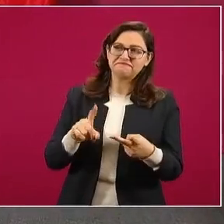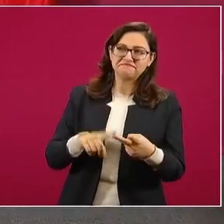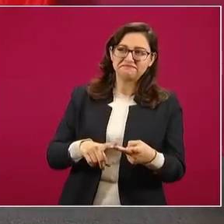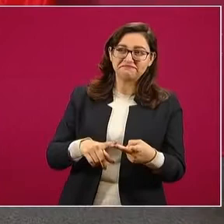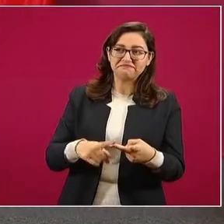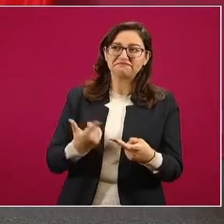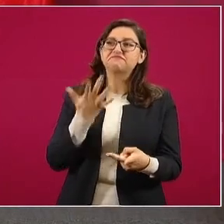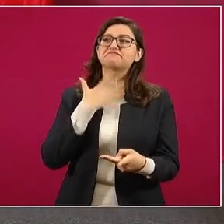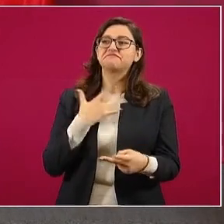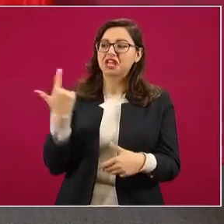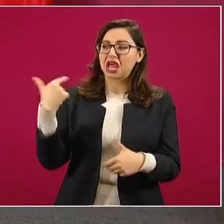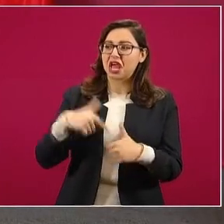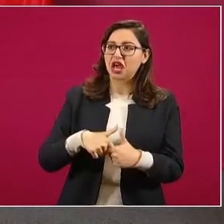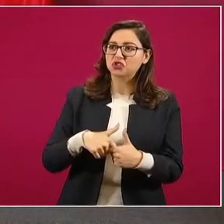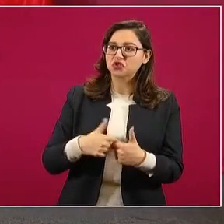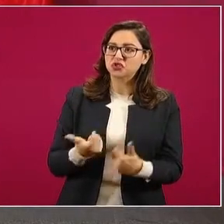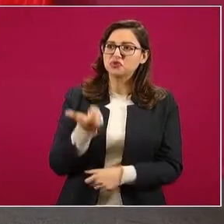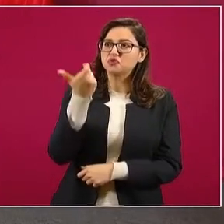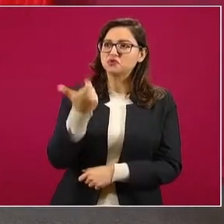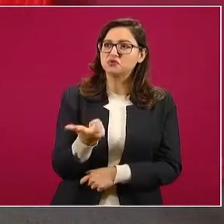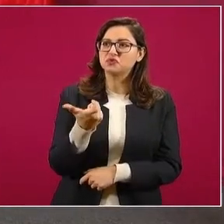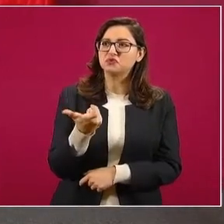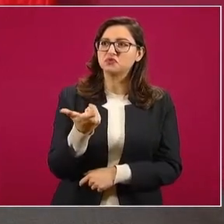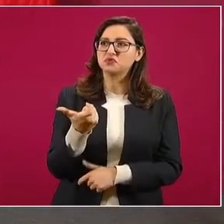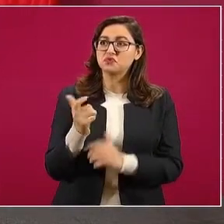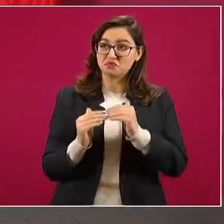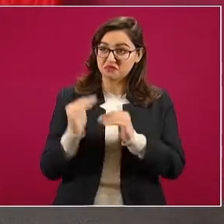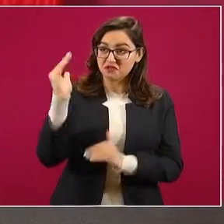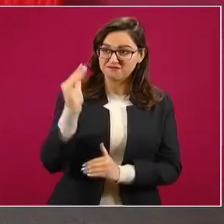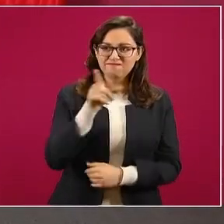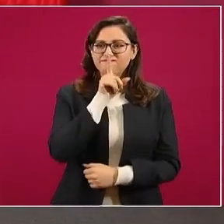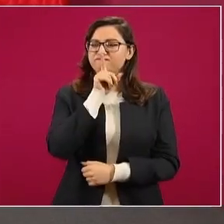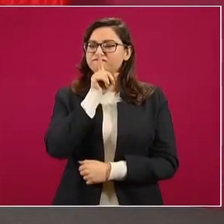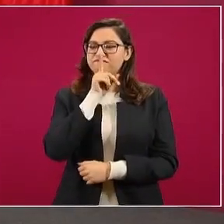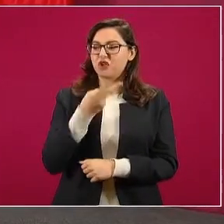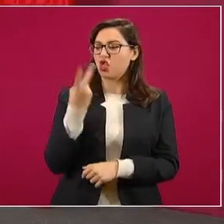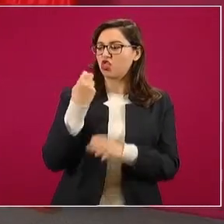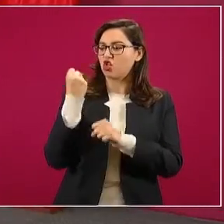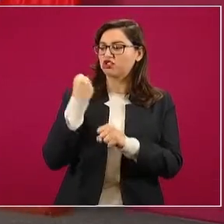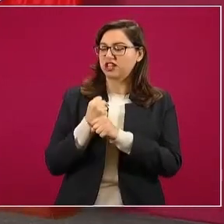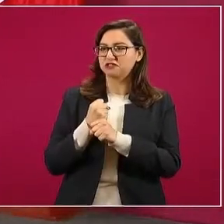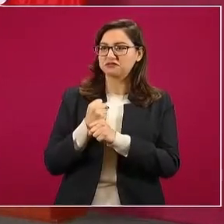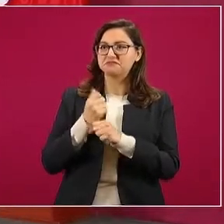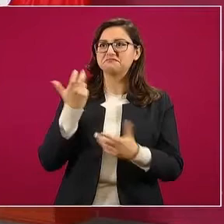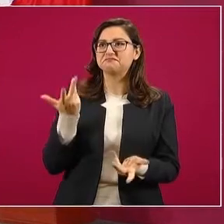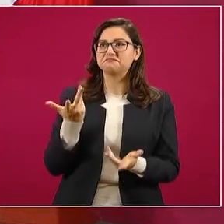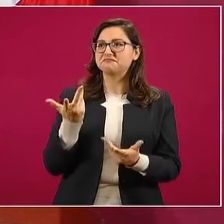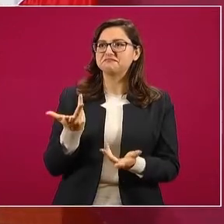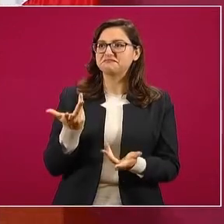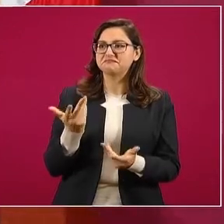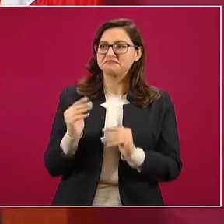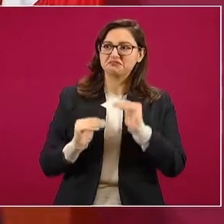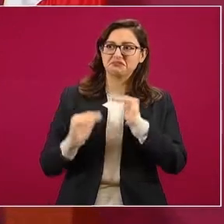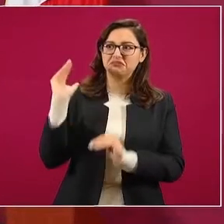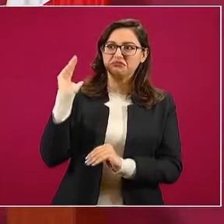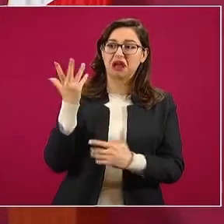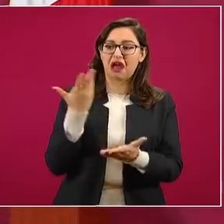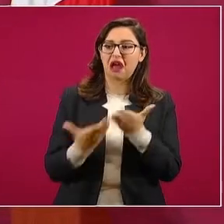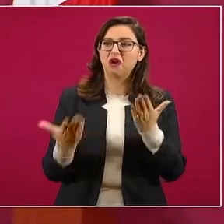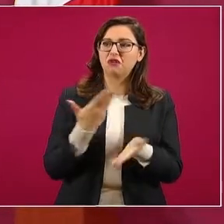es más bajo que hace dos años cuando llegamos al gobierno.